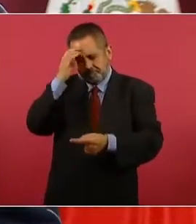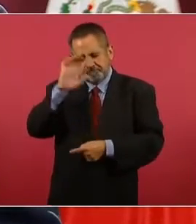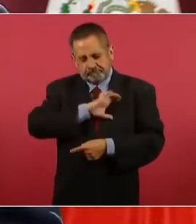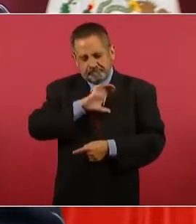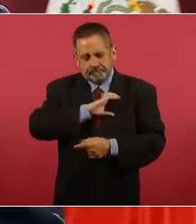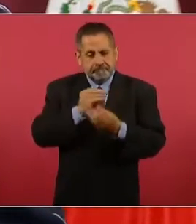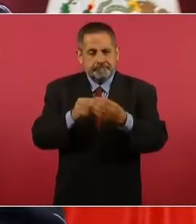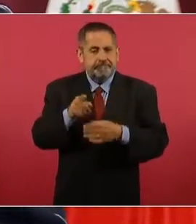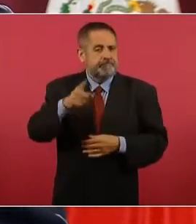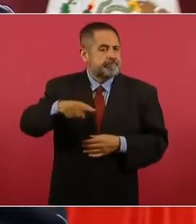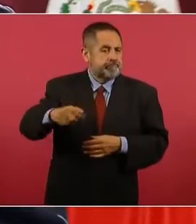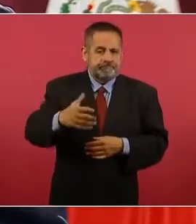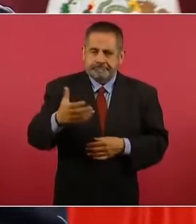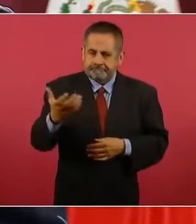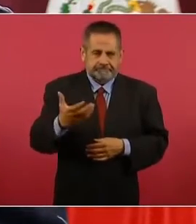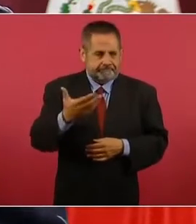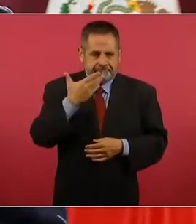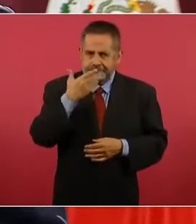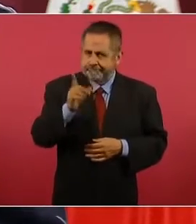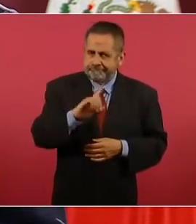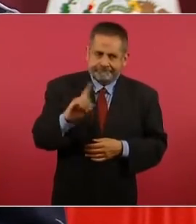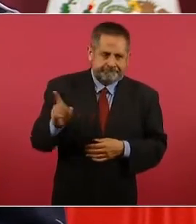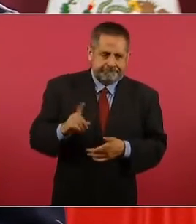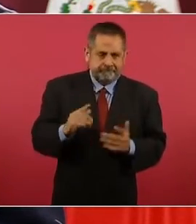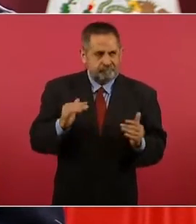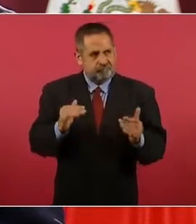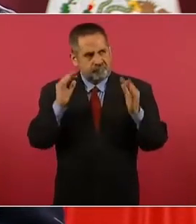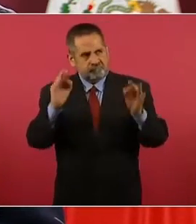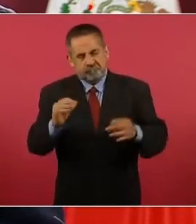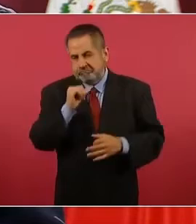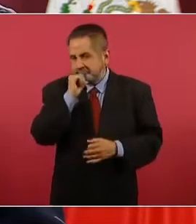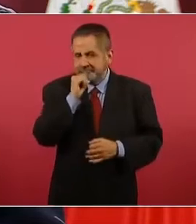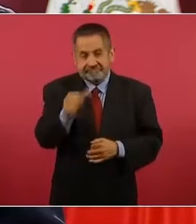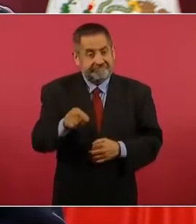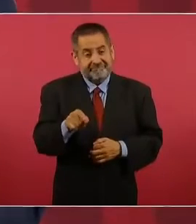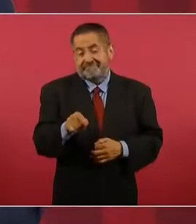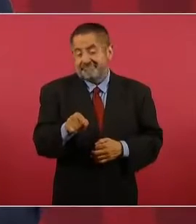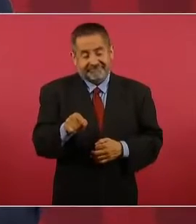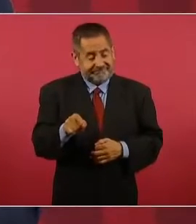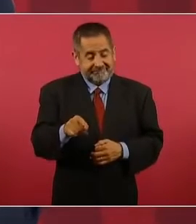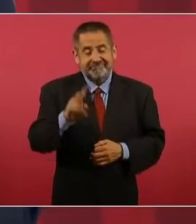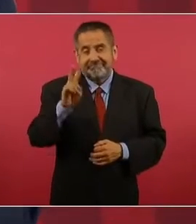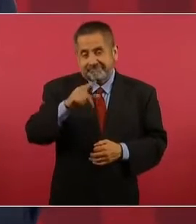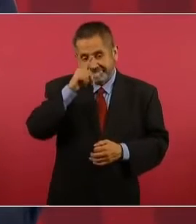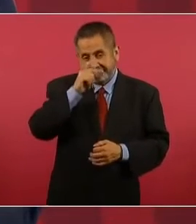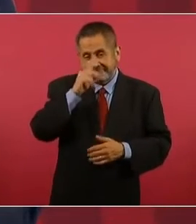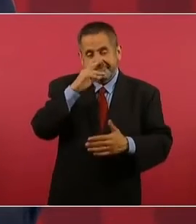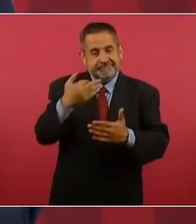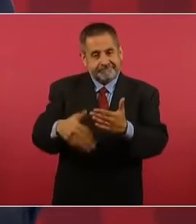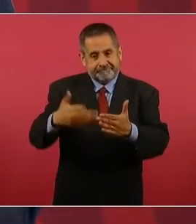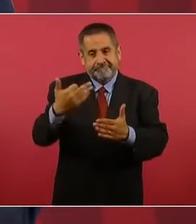no han estado a la altura de las circunstancias, les ha faltado,